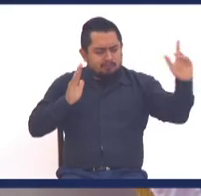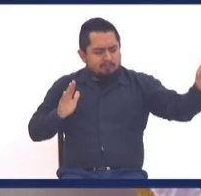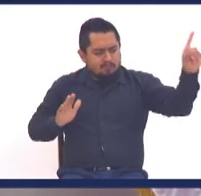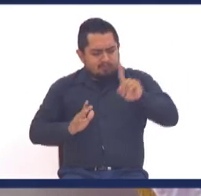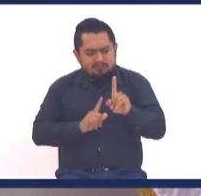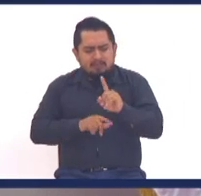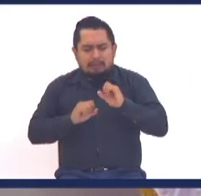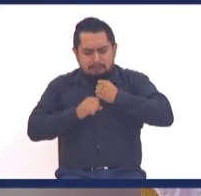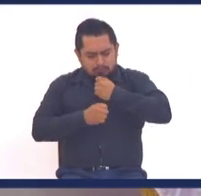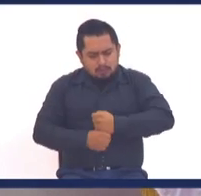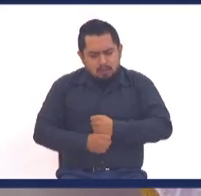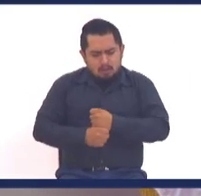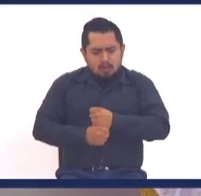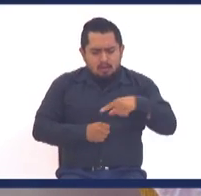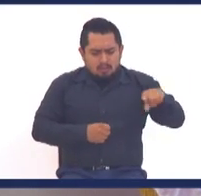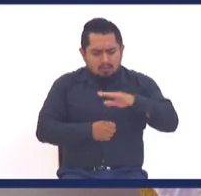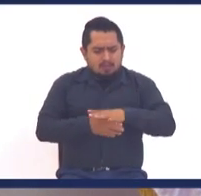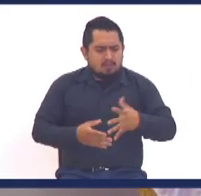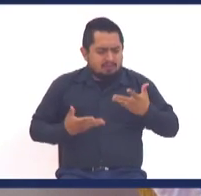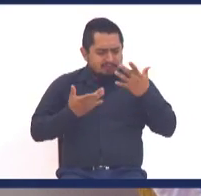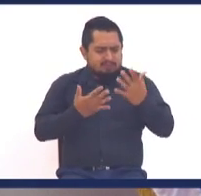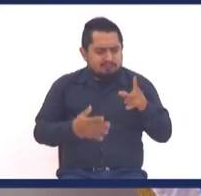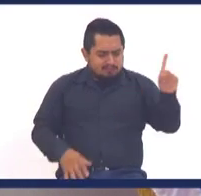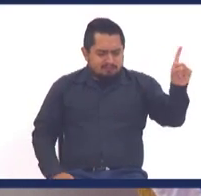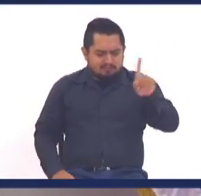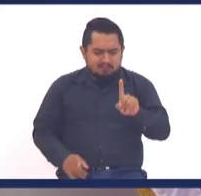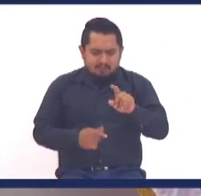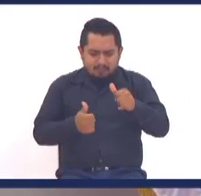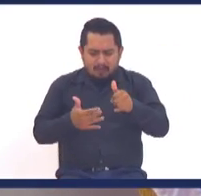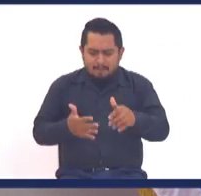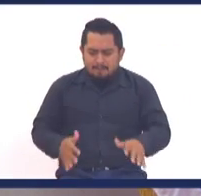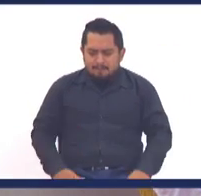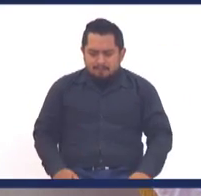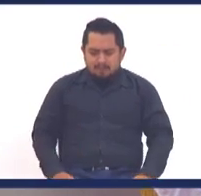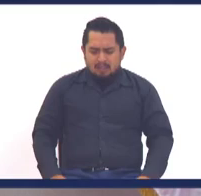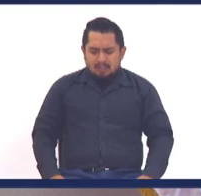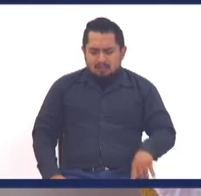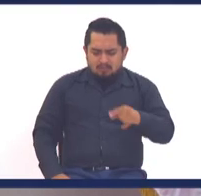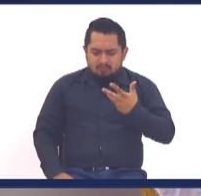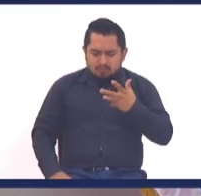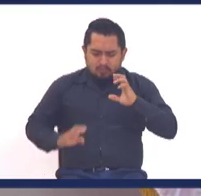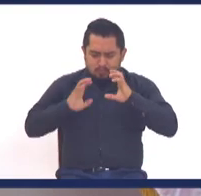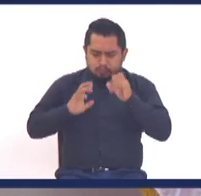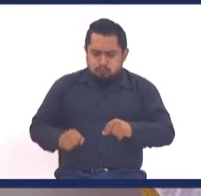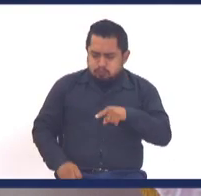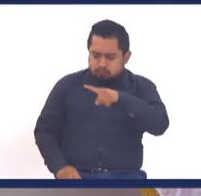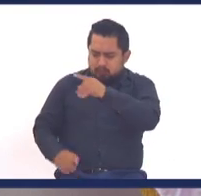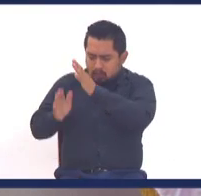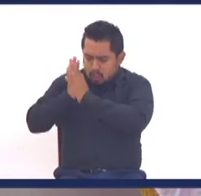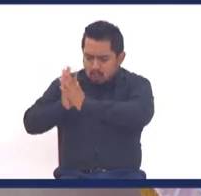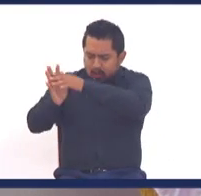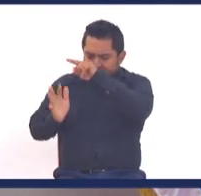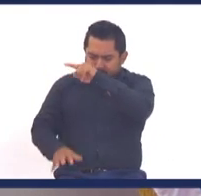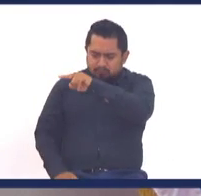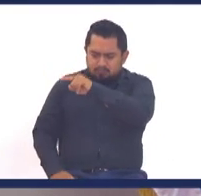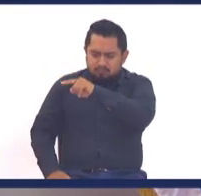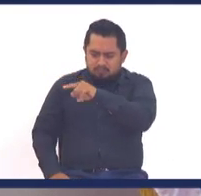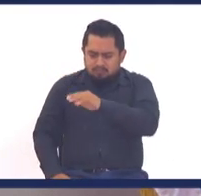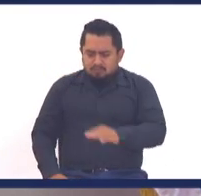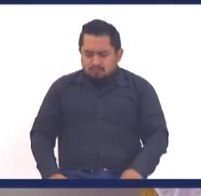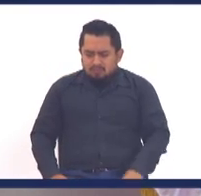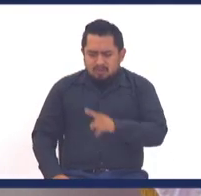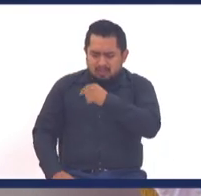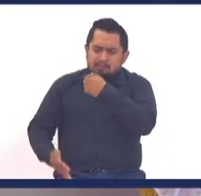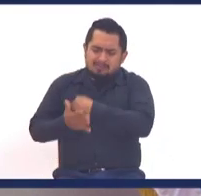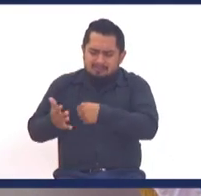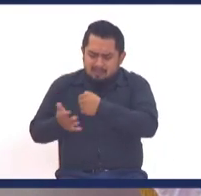seguros de que les estamos esperando con los brazos abiertos. Oramos por nuestros gobernantes, por todos aquellos que son la fuerza